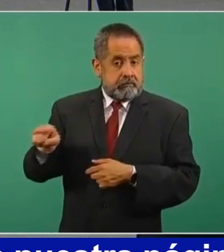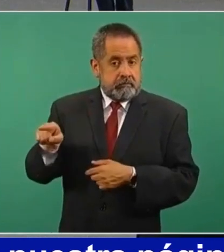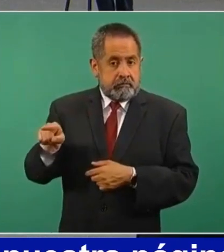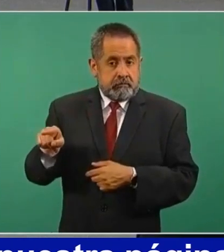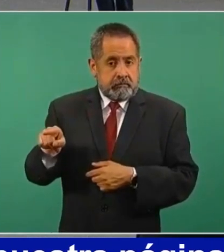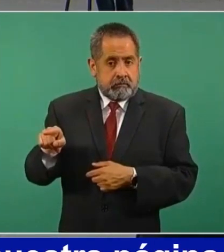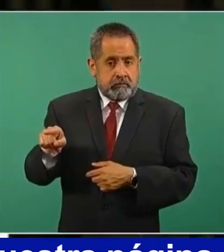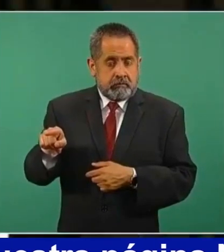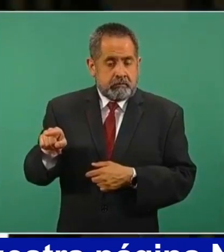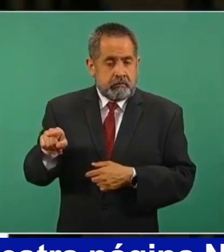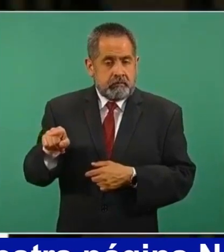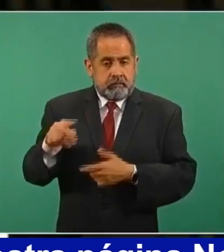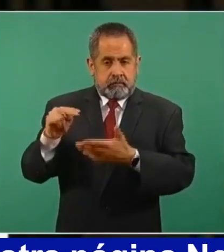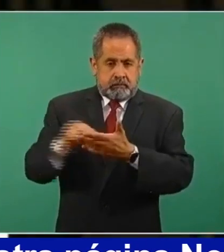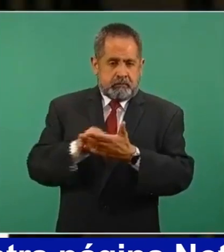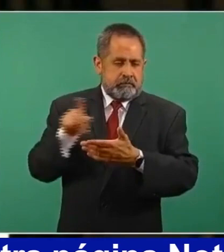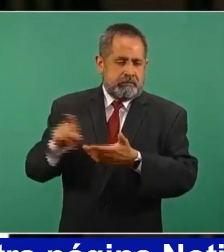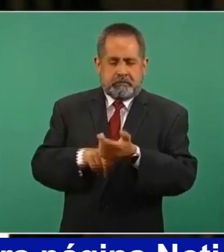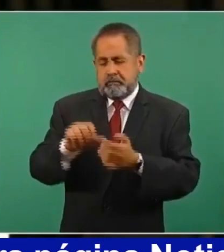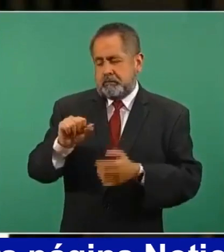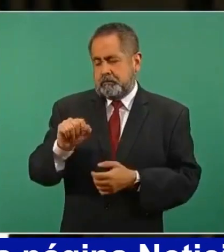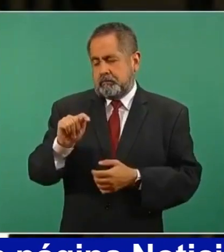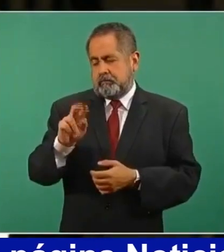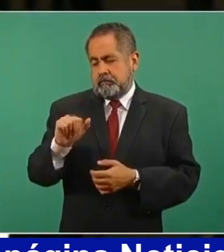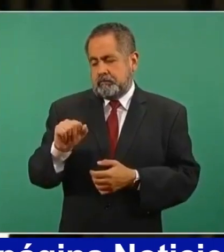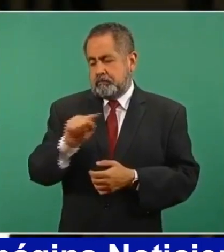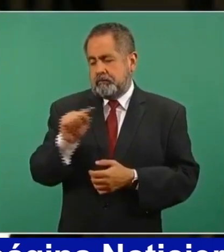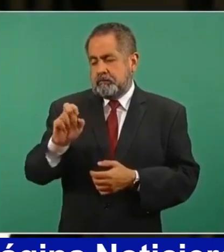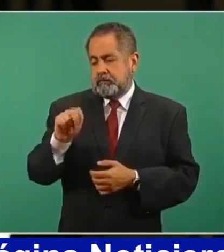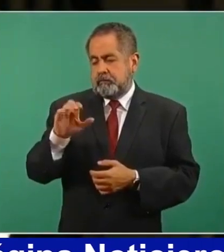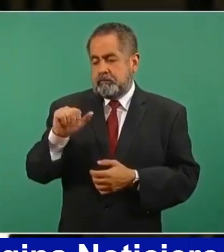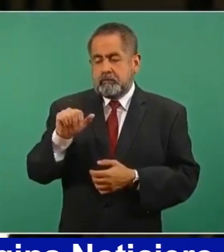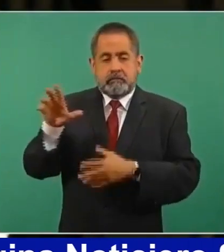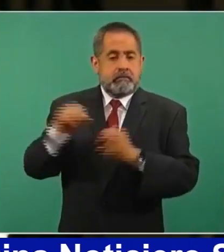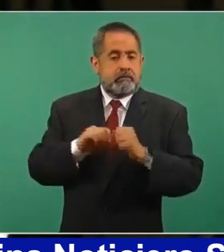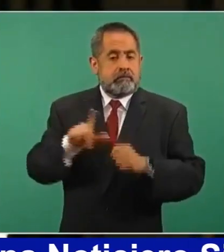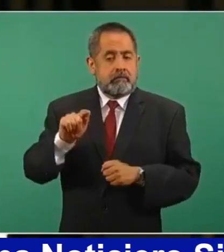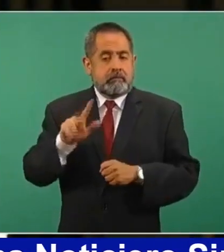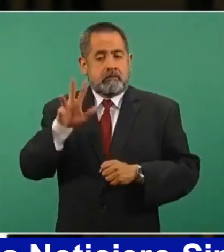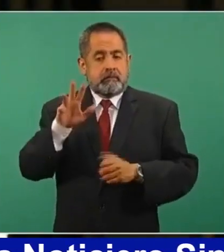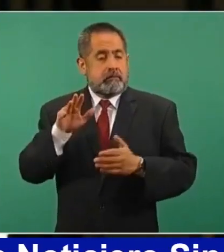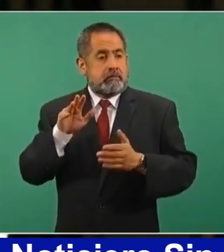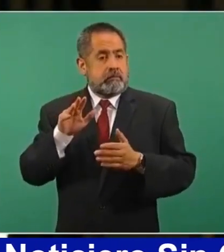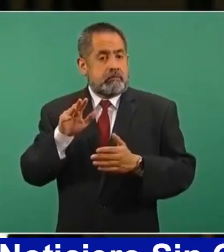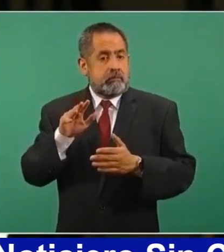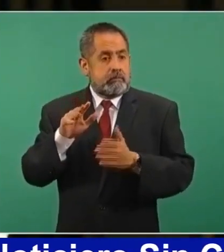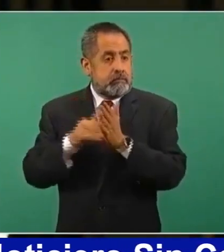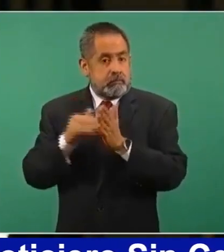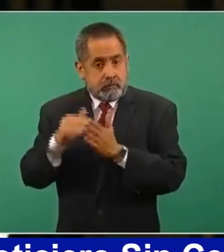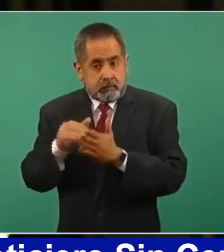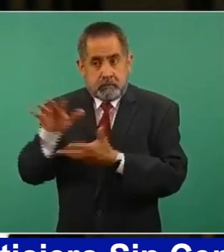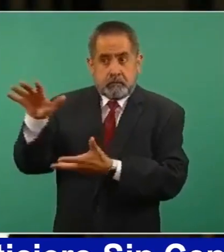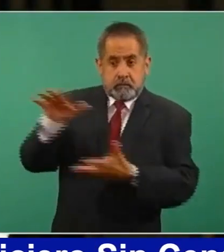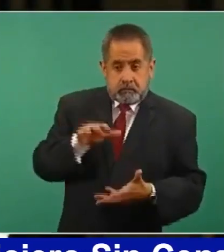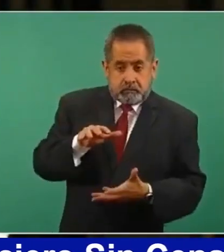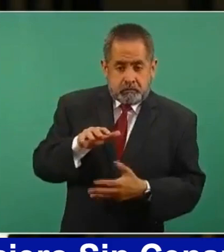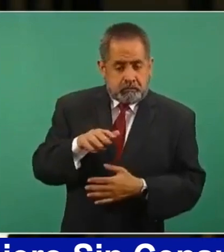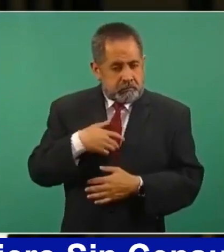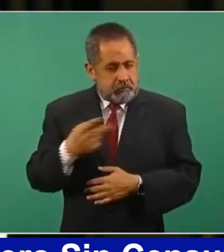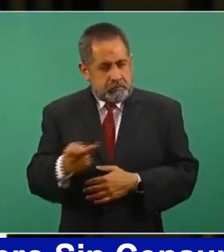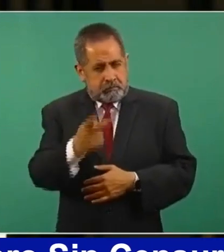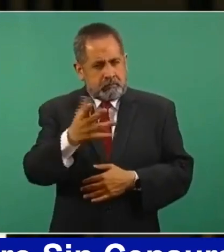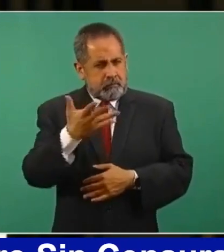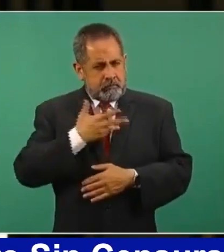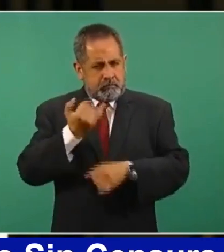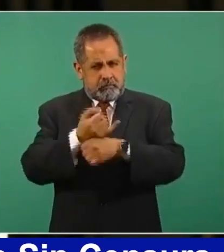esta firma o en estas vacunas de AstraZeneca por 74.4 millones. La pregunta es si